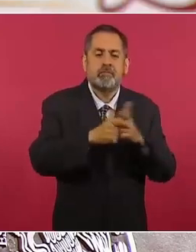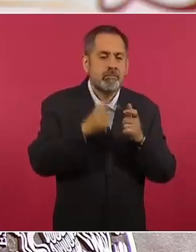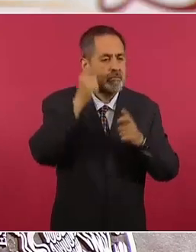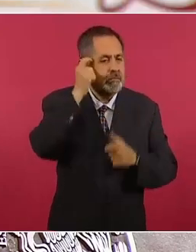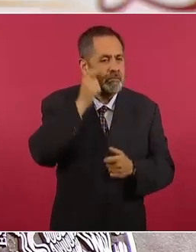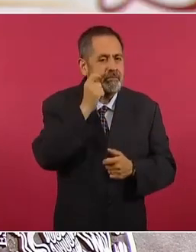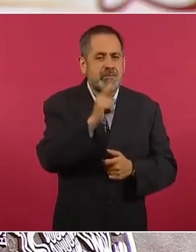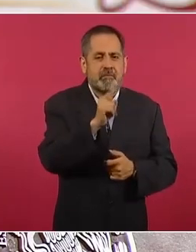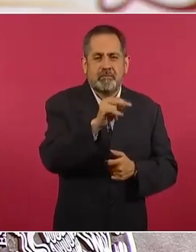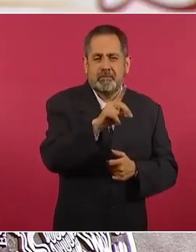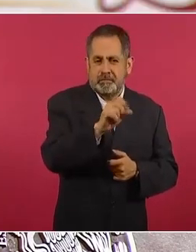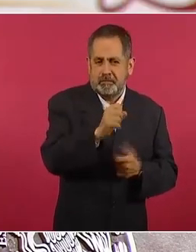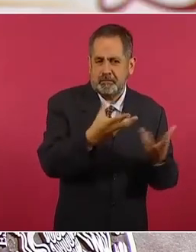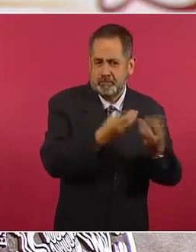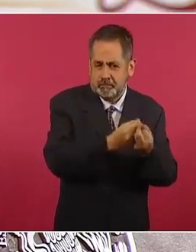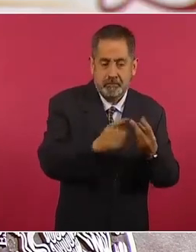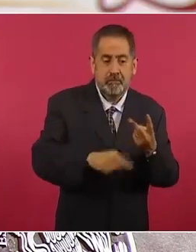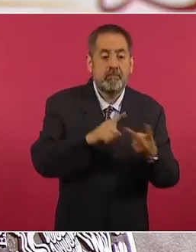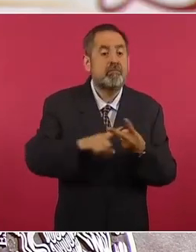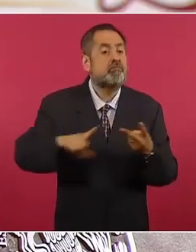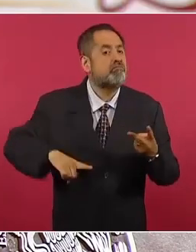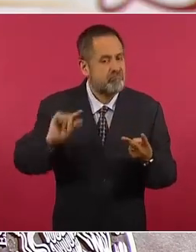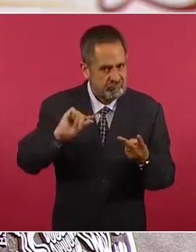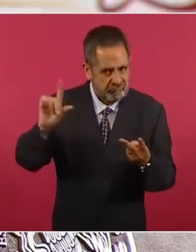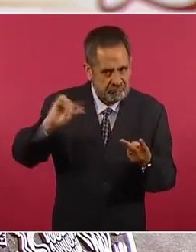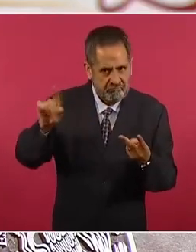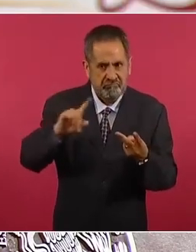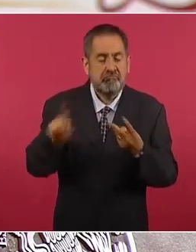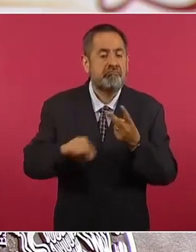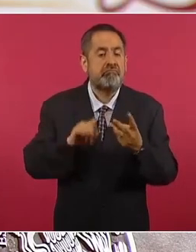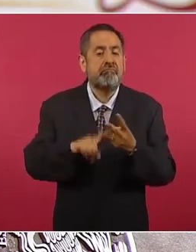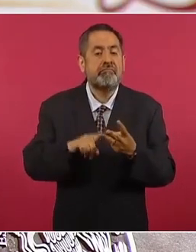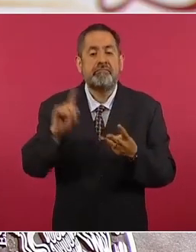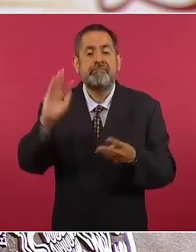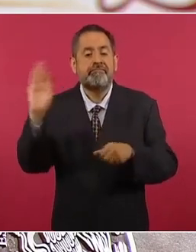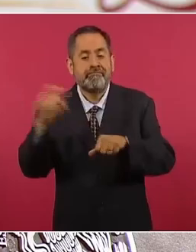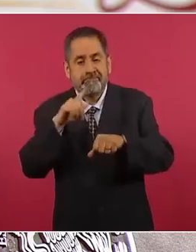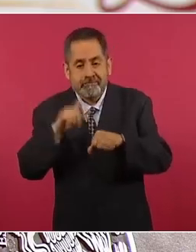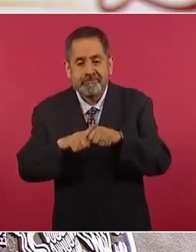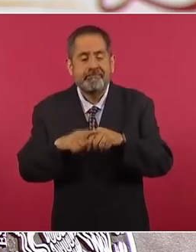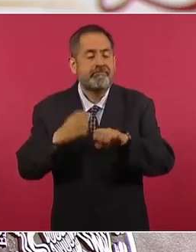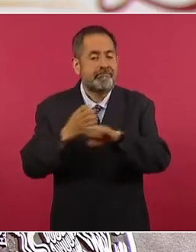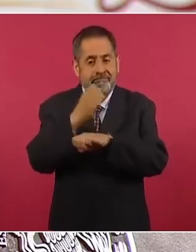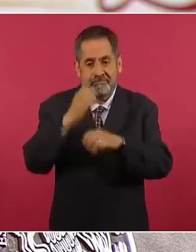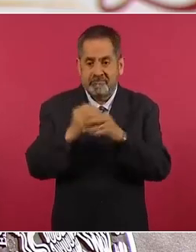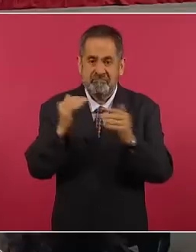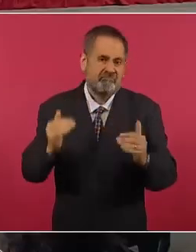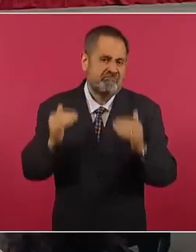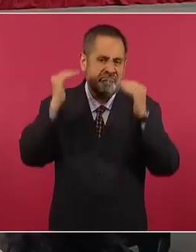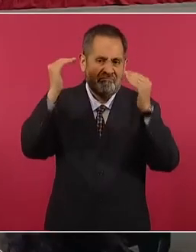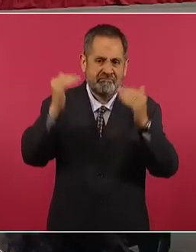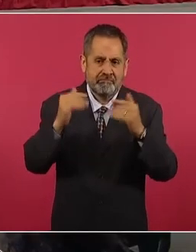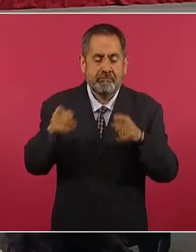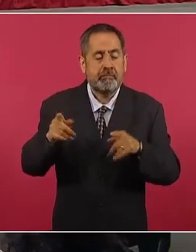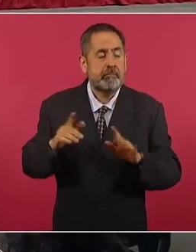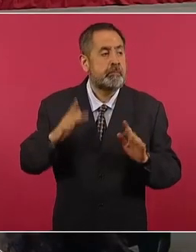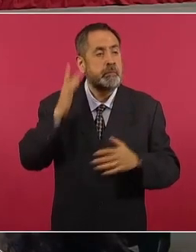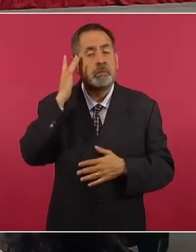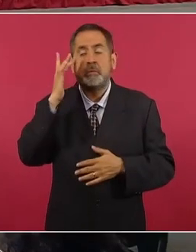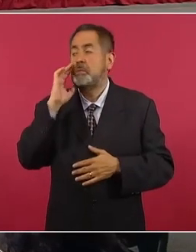instituciones del Estado mexicano, que autoridades federales y estatales de más alto nivel fueron omisas y